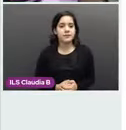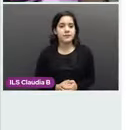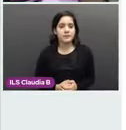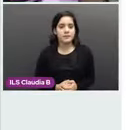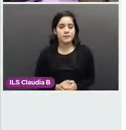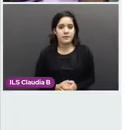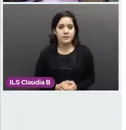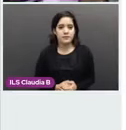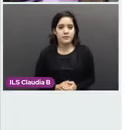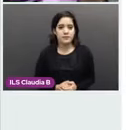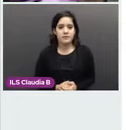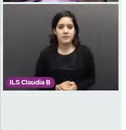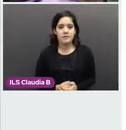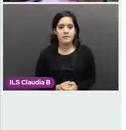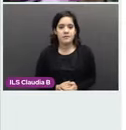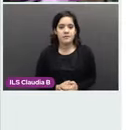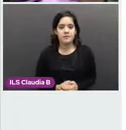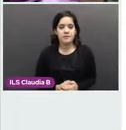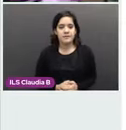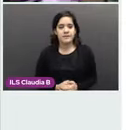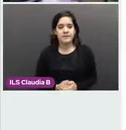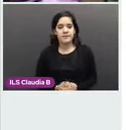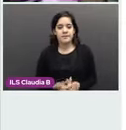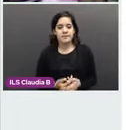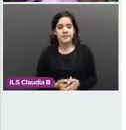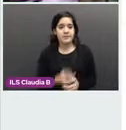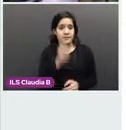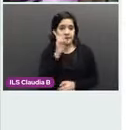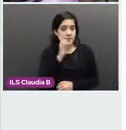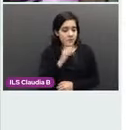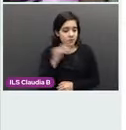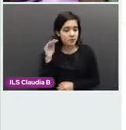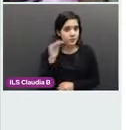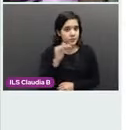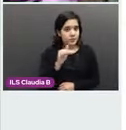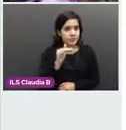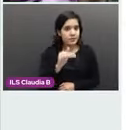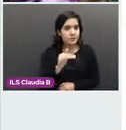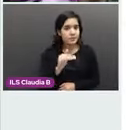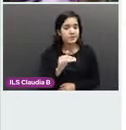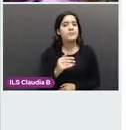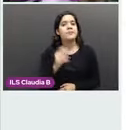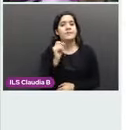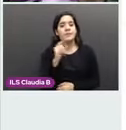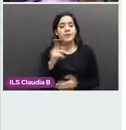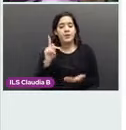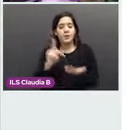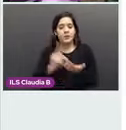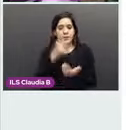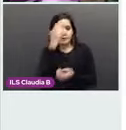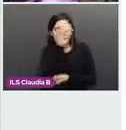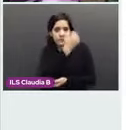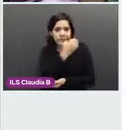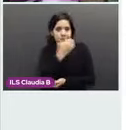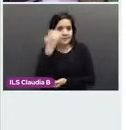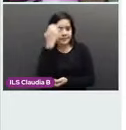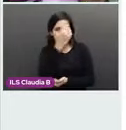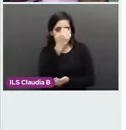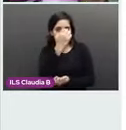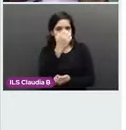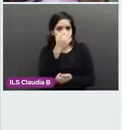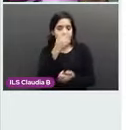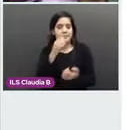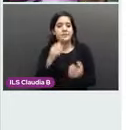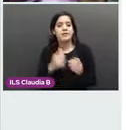Se localizó a la paciente y se volvió a tomar una colposcopía y una